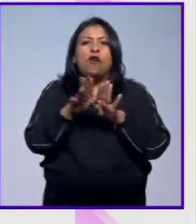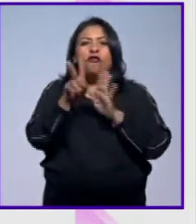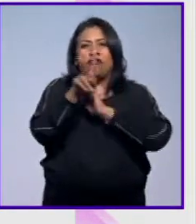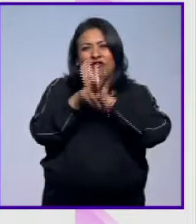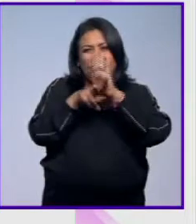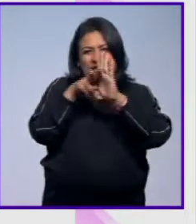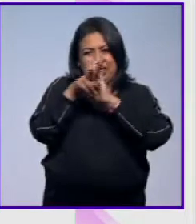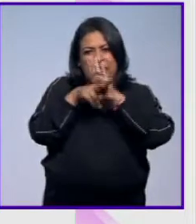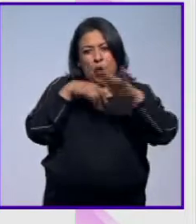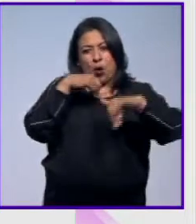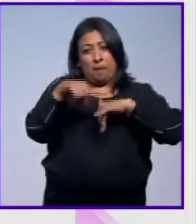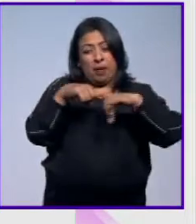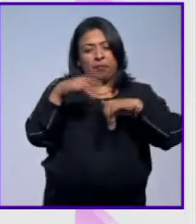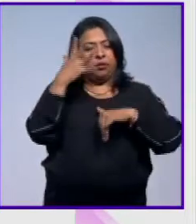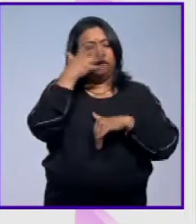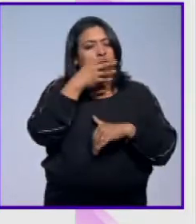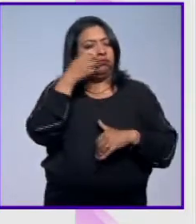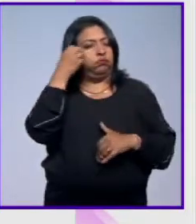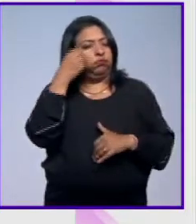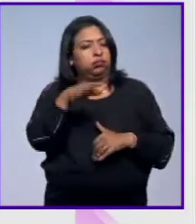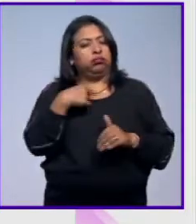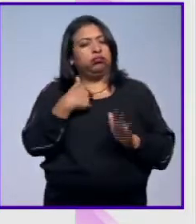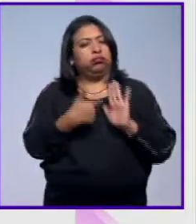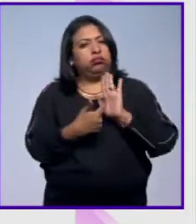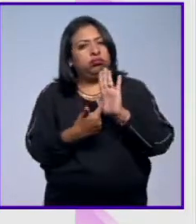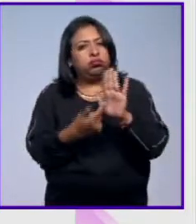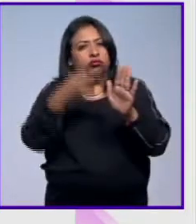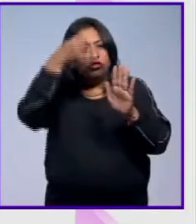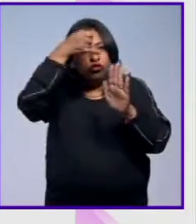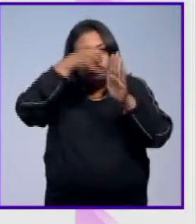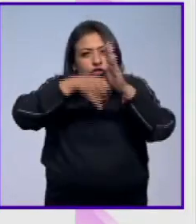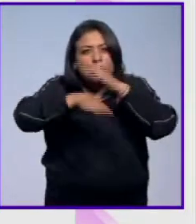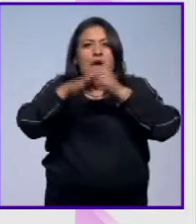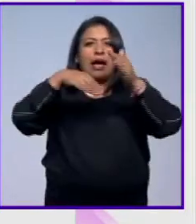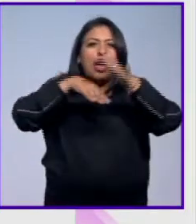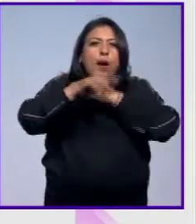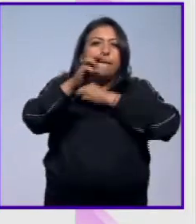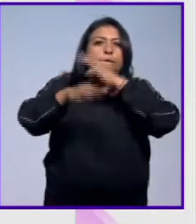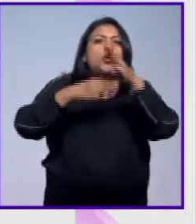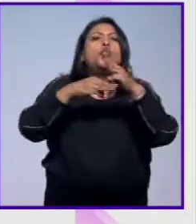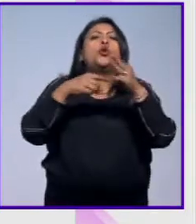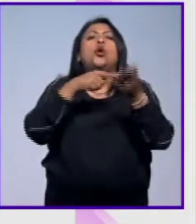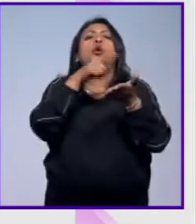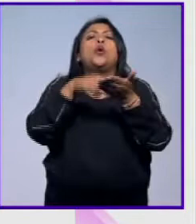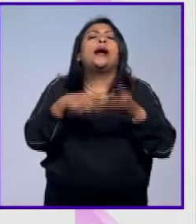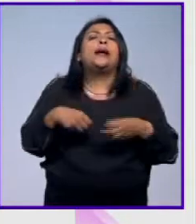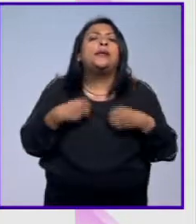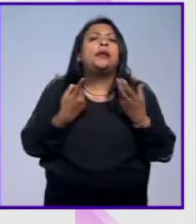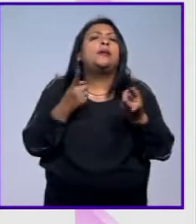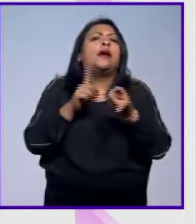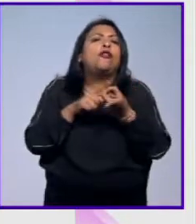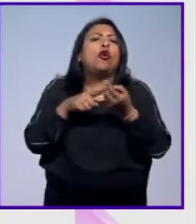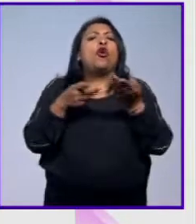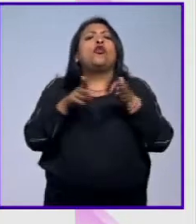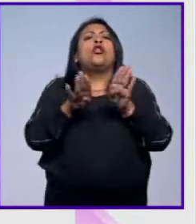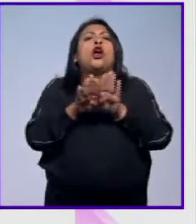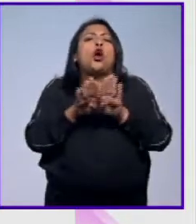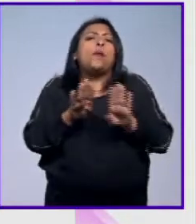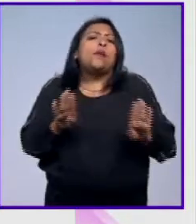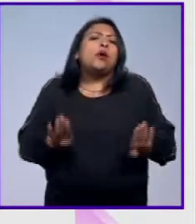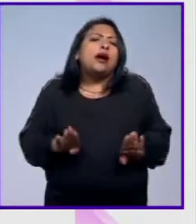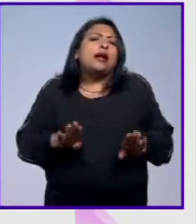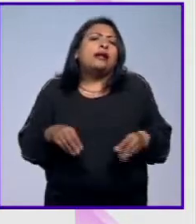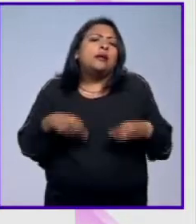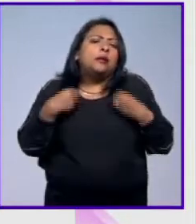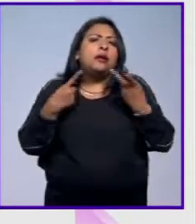videomapping maravilloso, te vamos a ir adentrando al mundo de la vaquita, dónde vive, cómo vive, cuáles son las problemáticas,